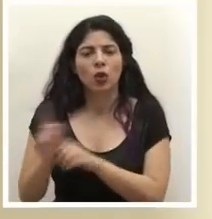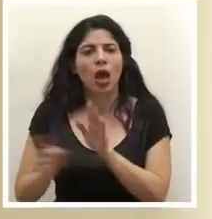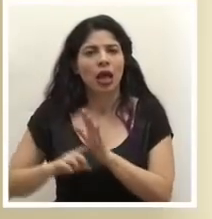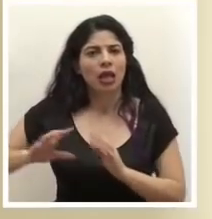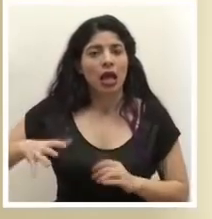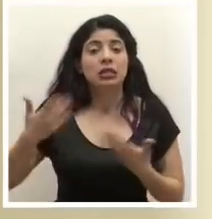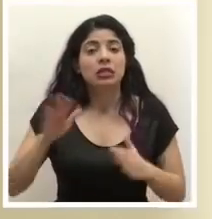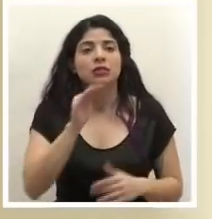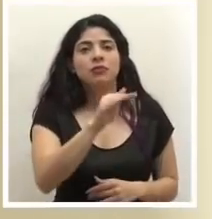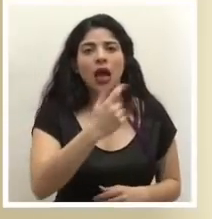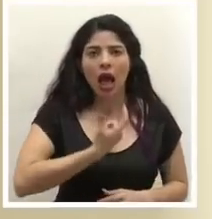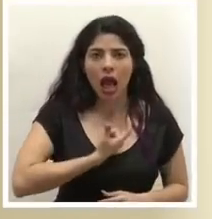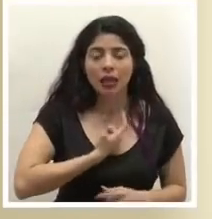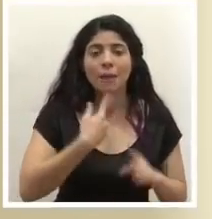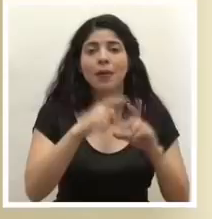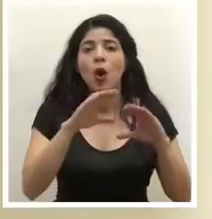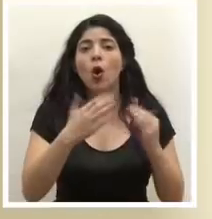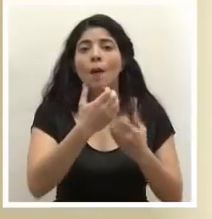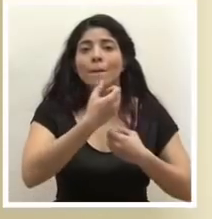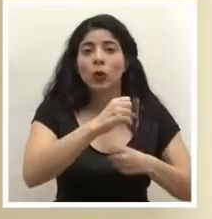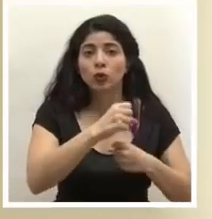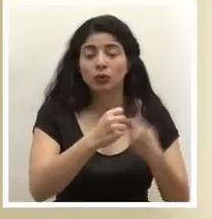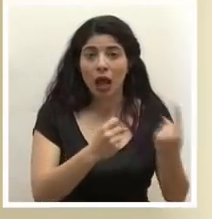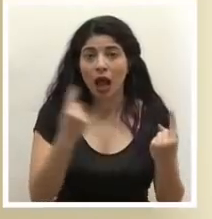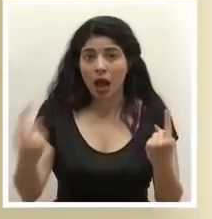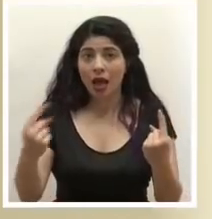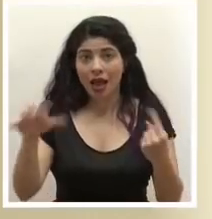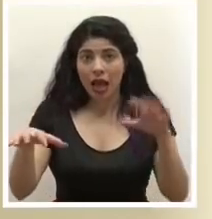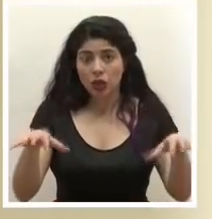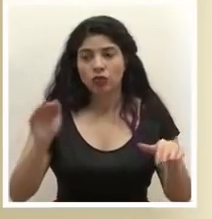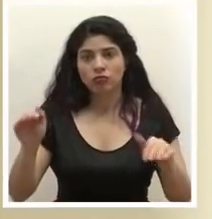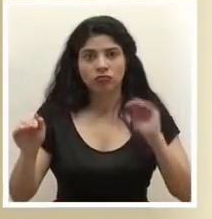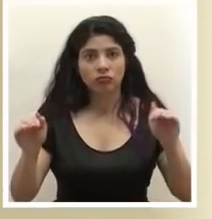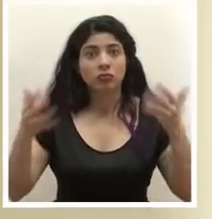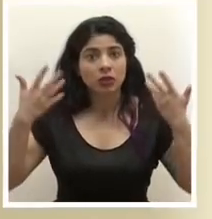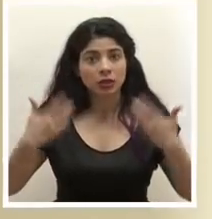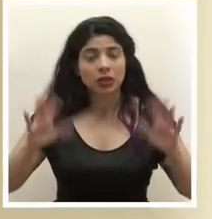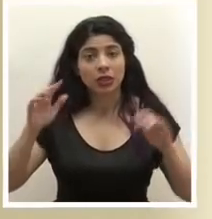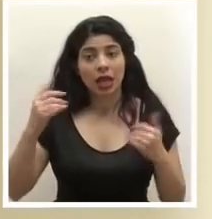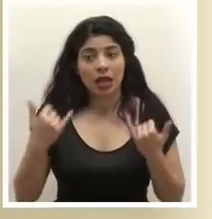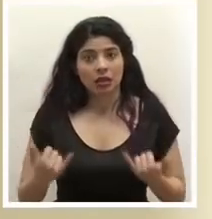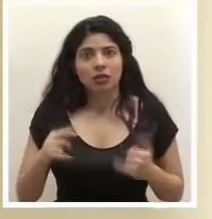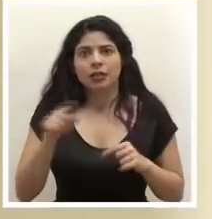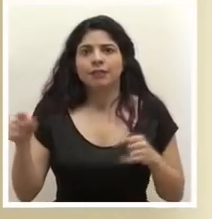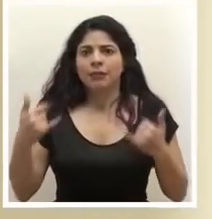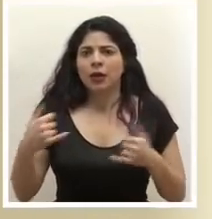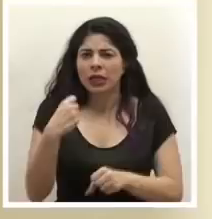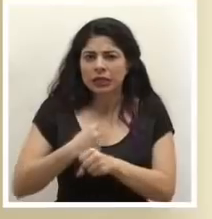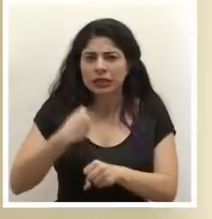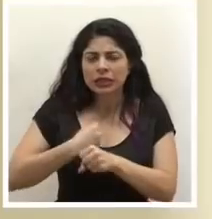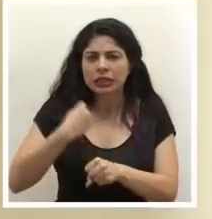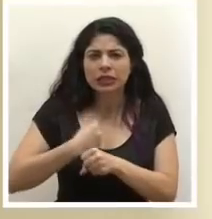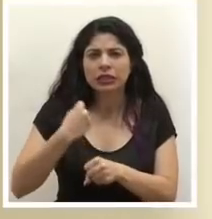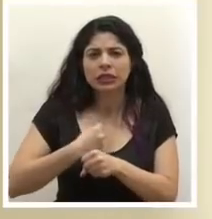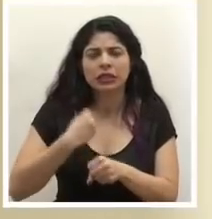con los alcaldes y los comités municipales respectivos de los cantones, ya ellos desde este momento están trabajando en el nivel